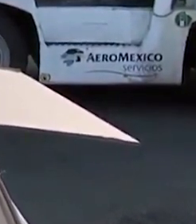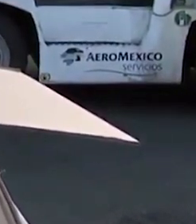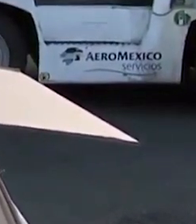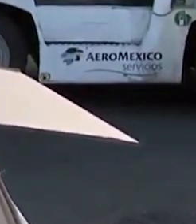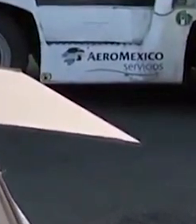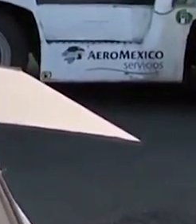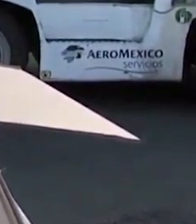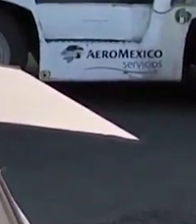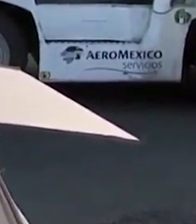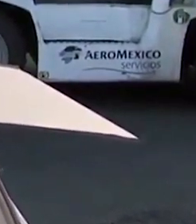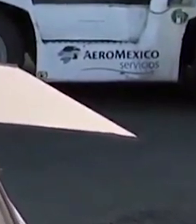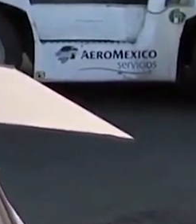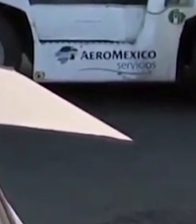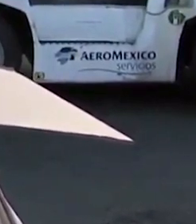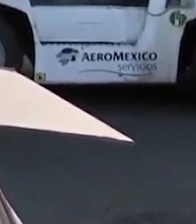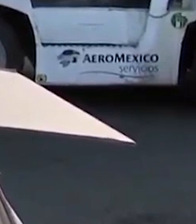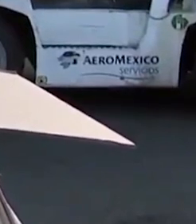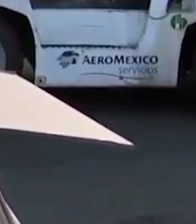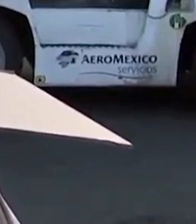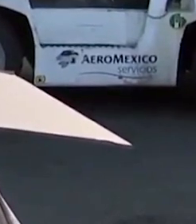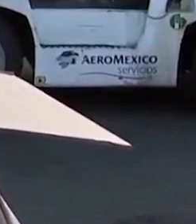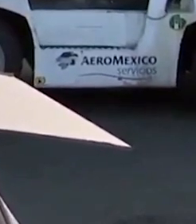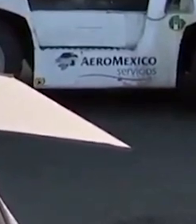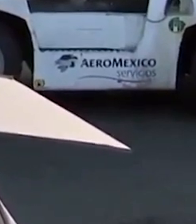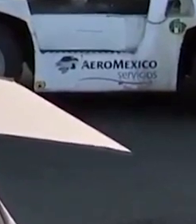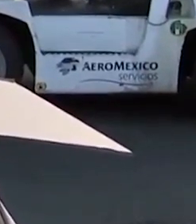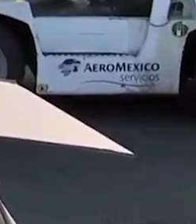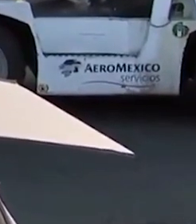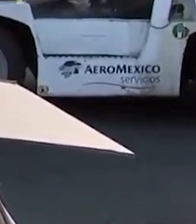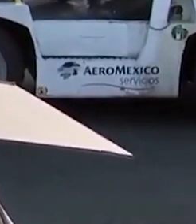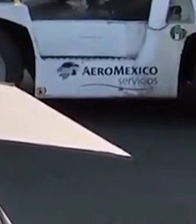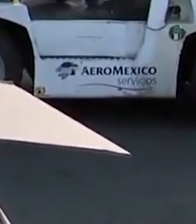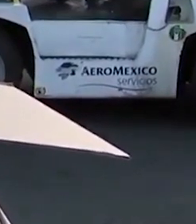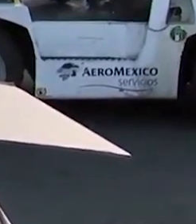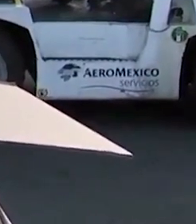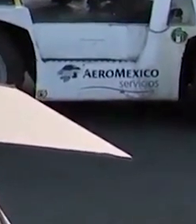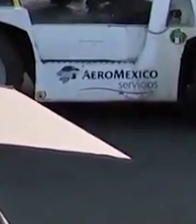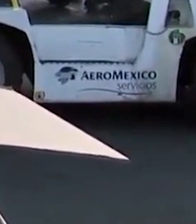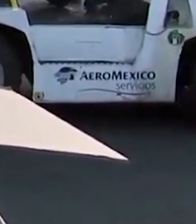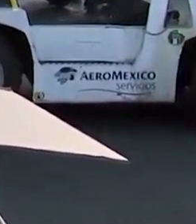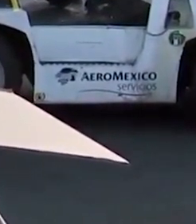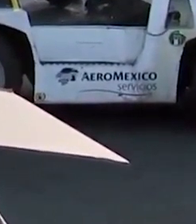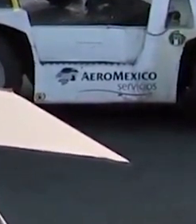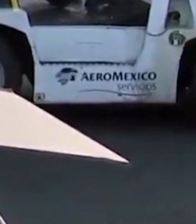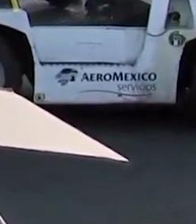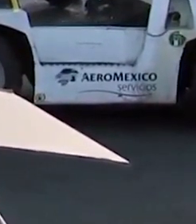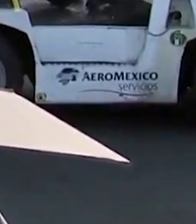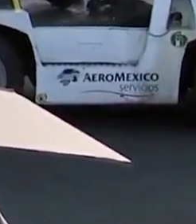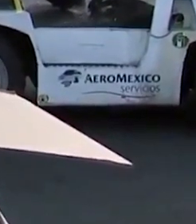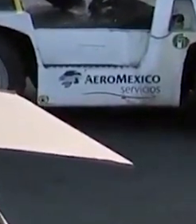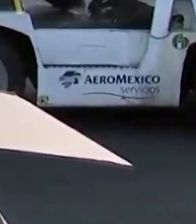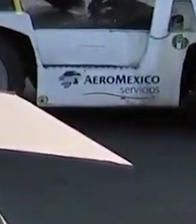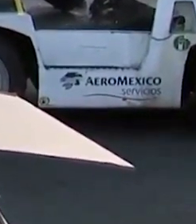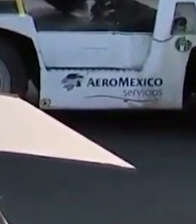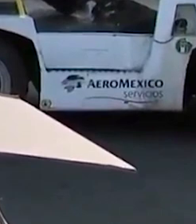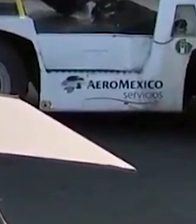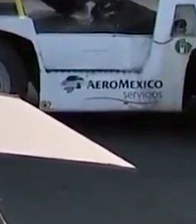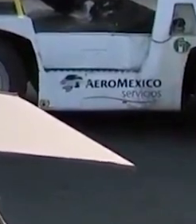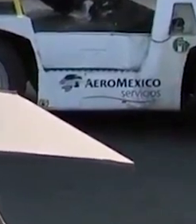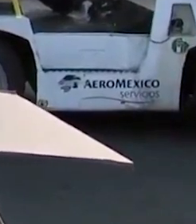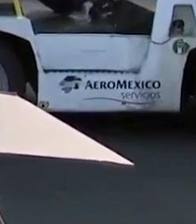está haciendo el reconocimiento y presentación pública de los insumos que se están